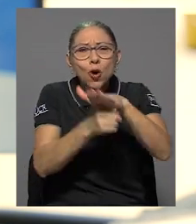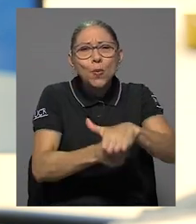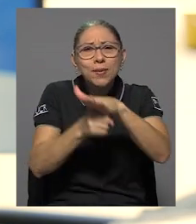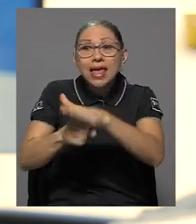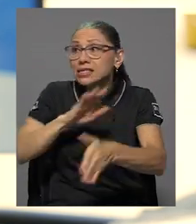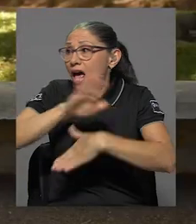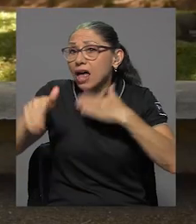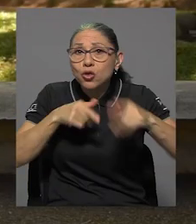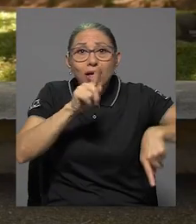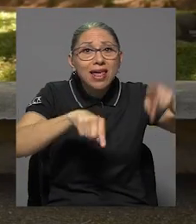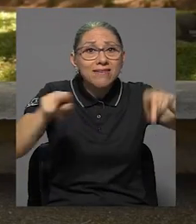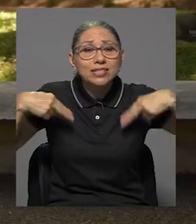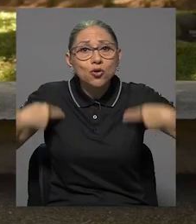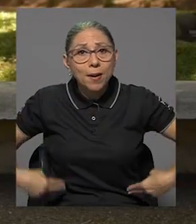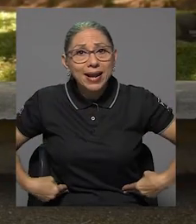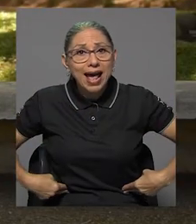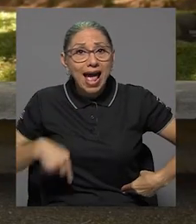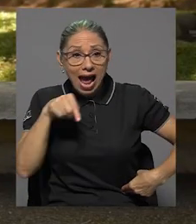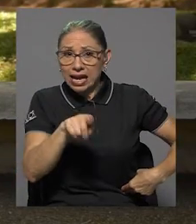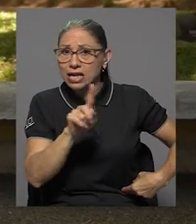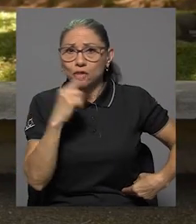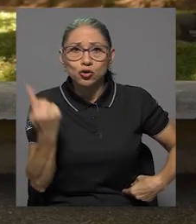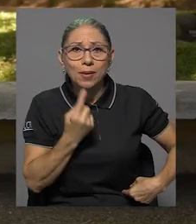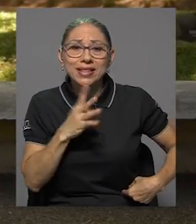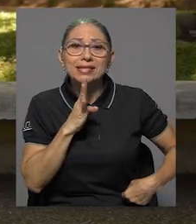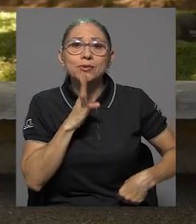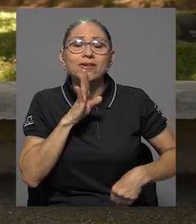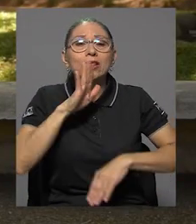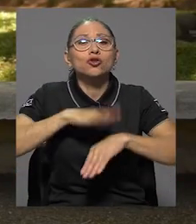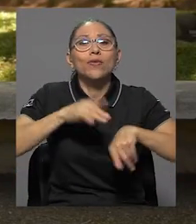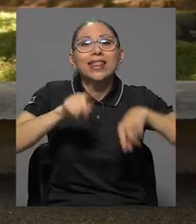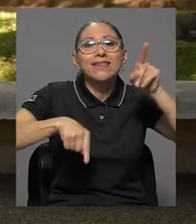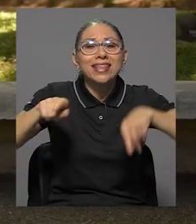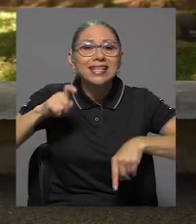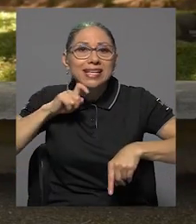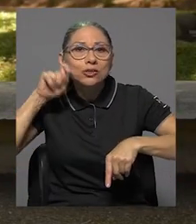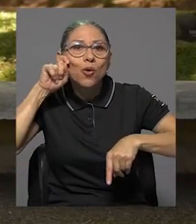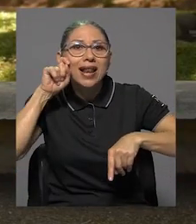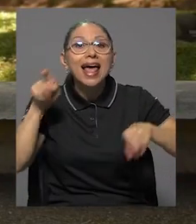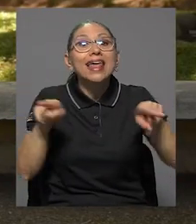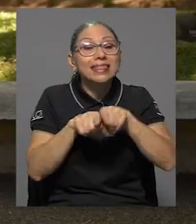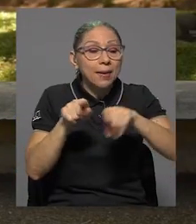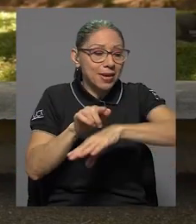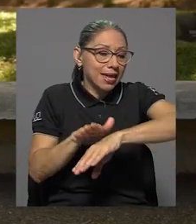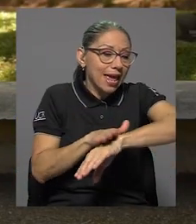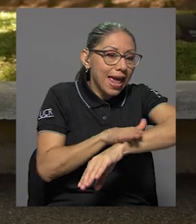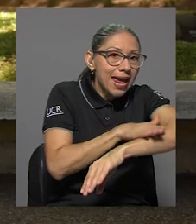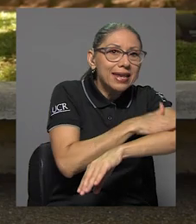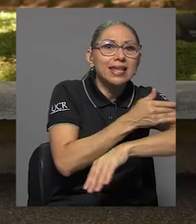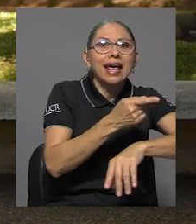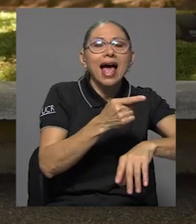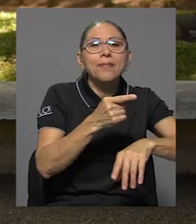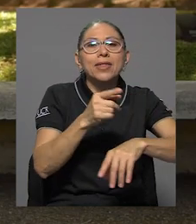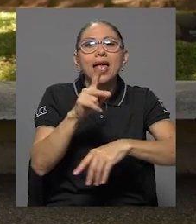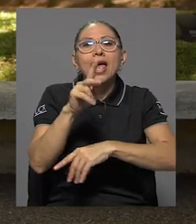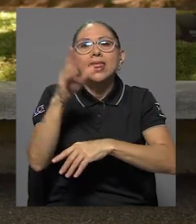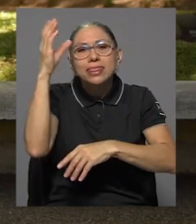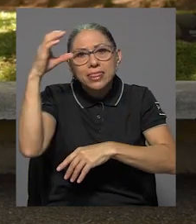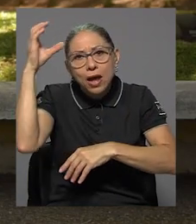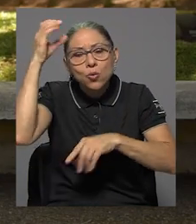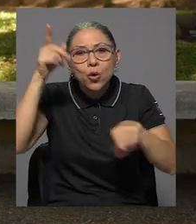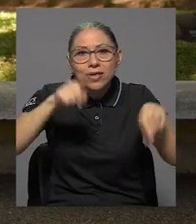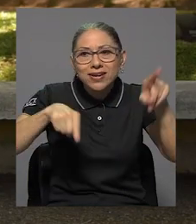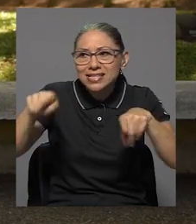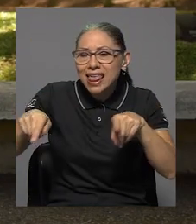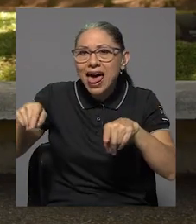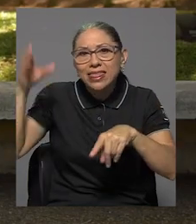oprimidas y a toda la diversidad humana, porque acá no solamente estamos hablando de diversidad sexual, sino diversidad étnica, neurodiversidad,